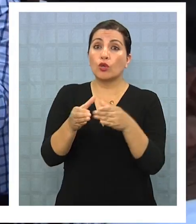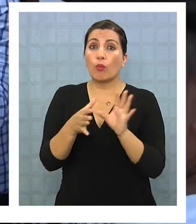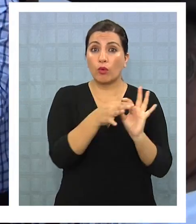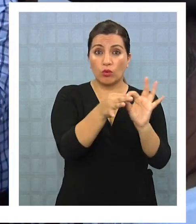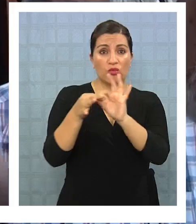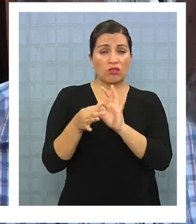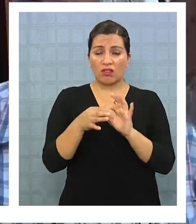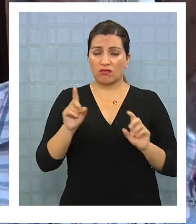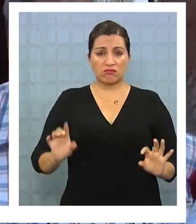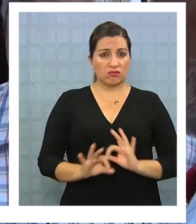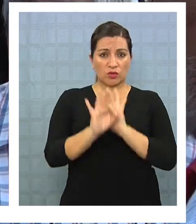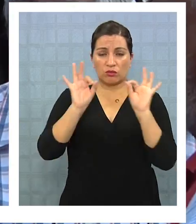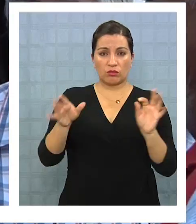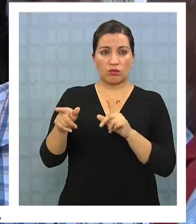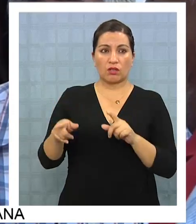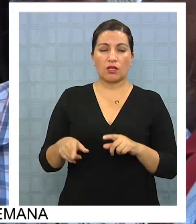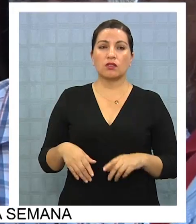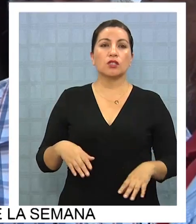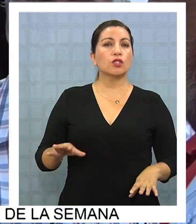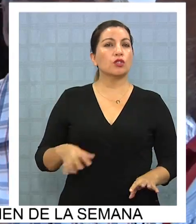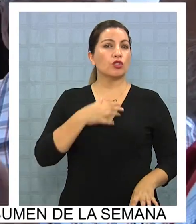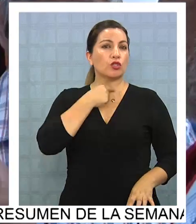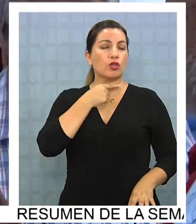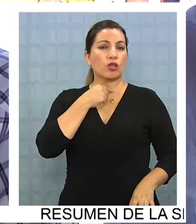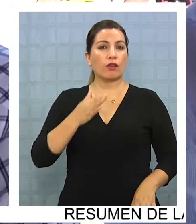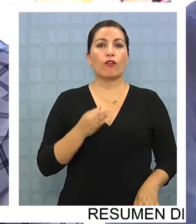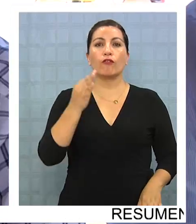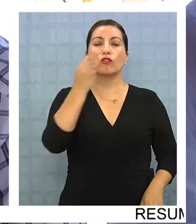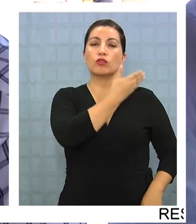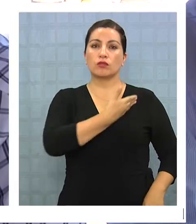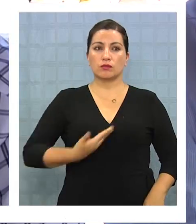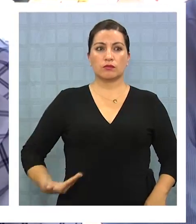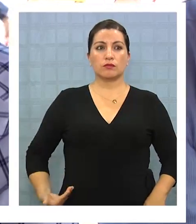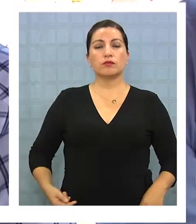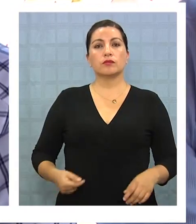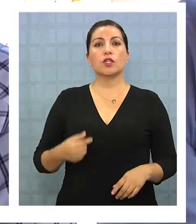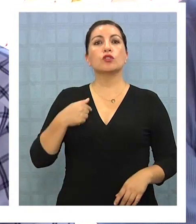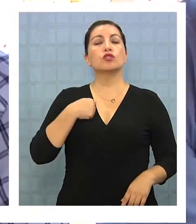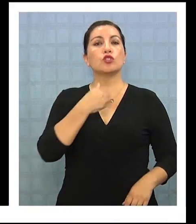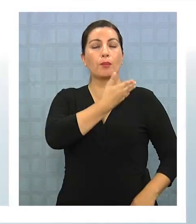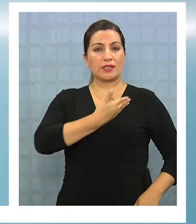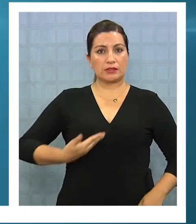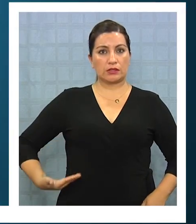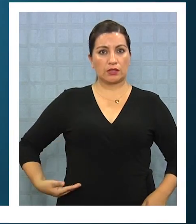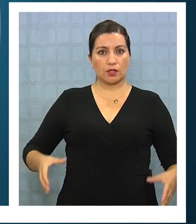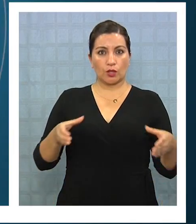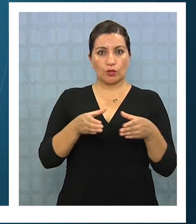y que tampoco piensa en una eventual candidatura presidencial. Yo soy candidato a presidente del Partido Socialista.